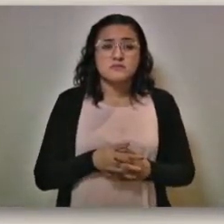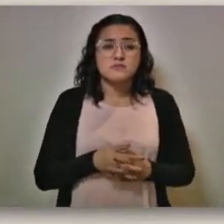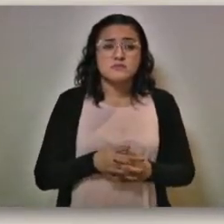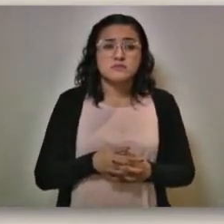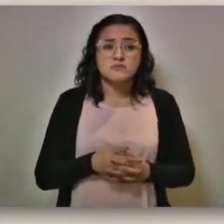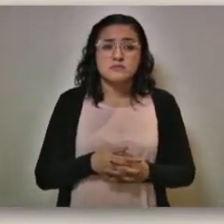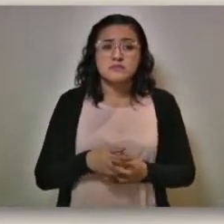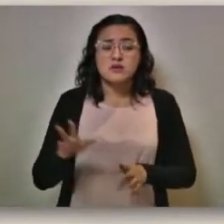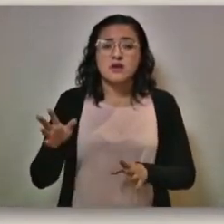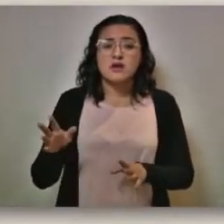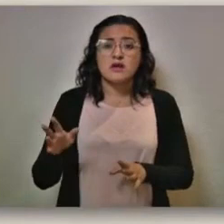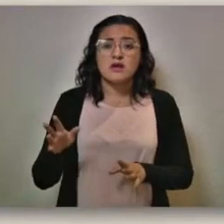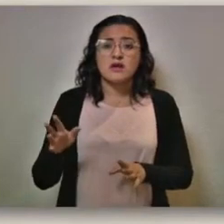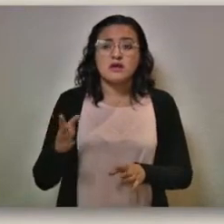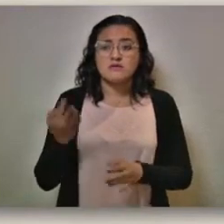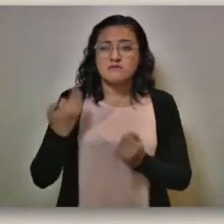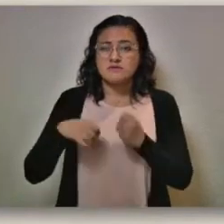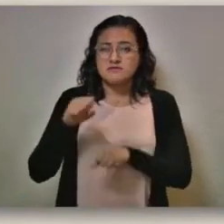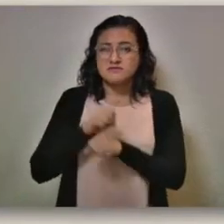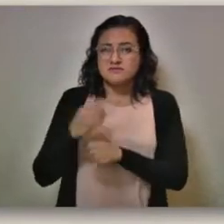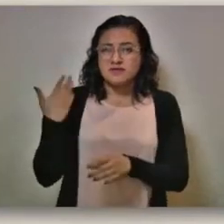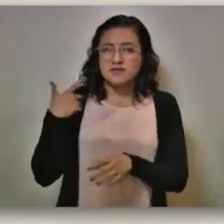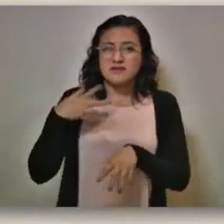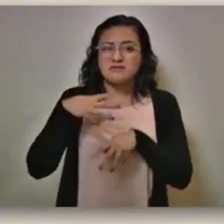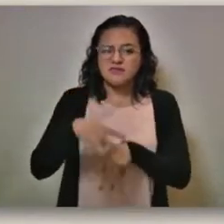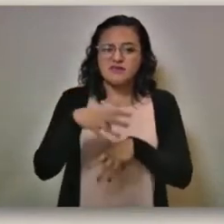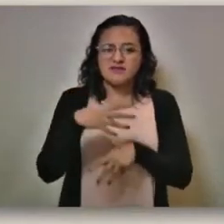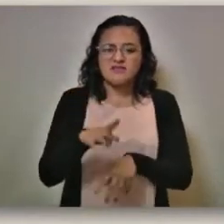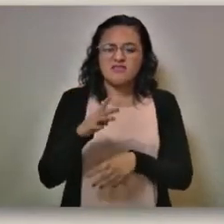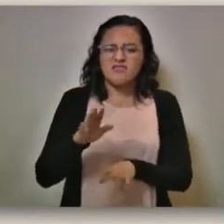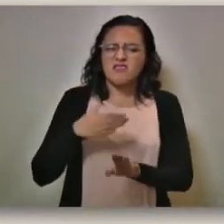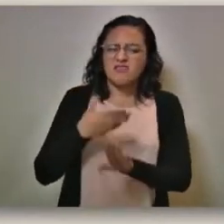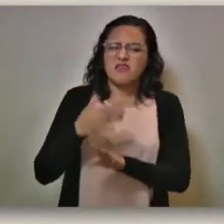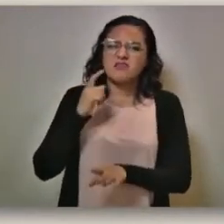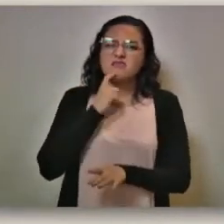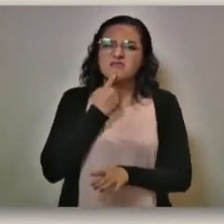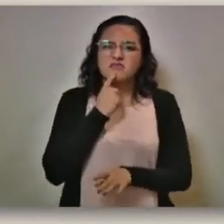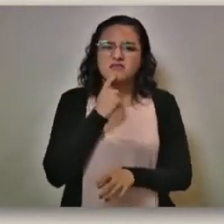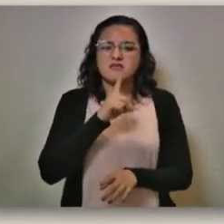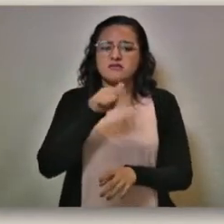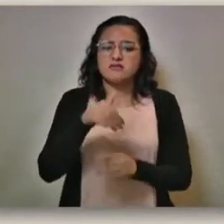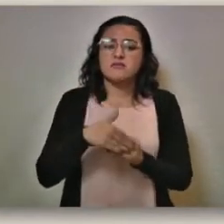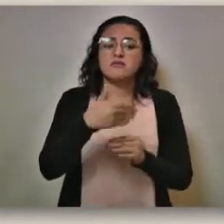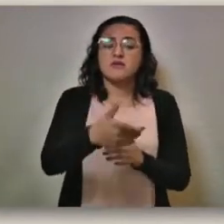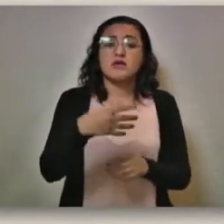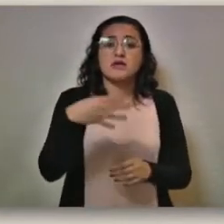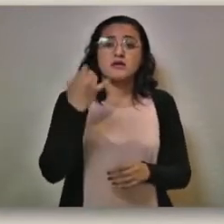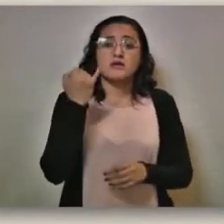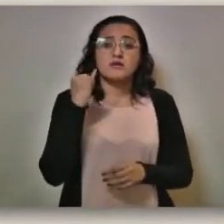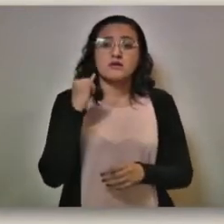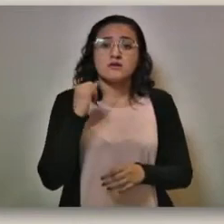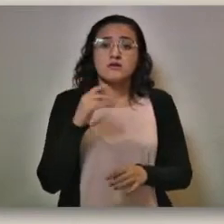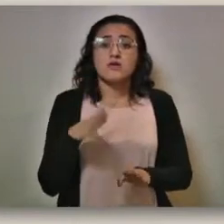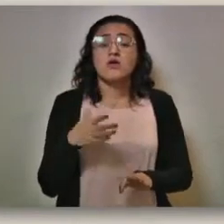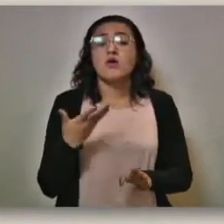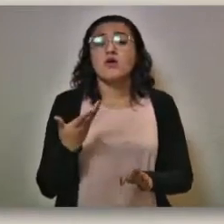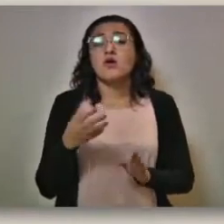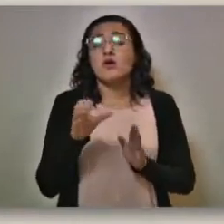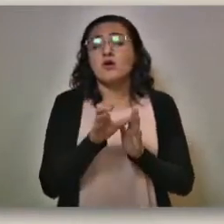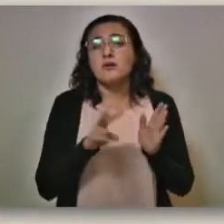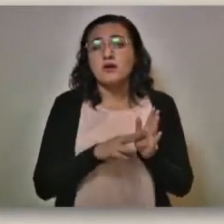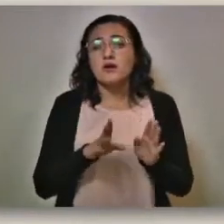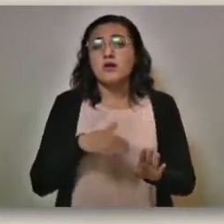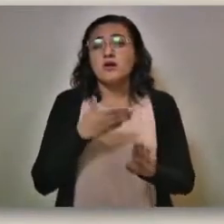Anteamblo del fin de semana y el próximo 14 de junio convocan a una marcha contra la ley de educación del Estado.